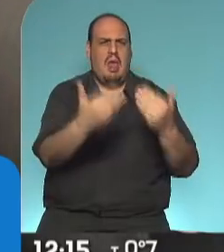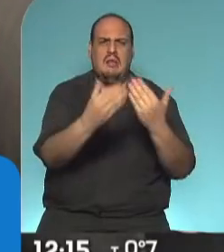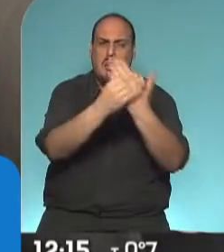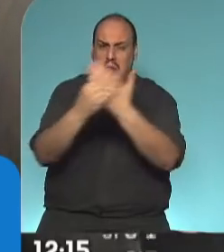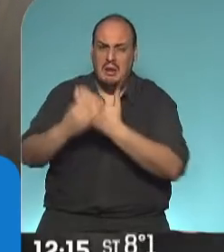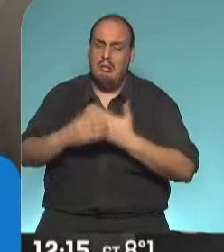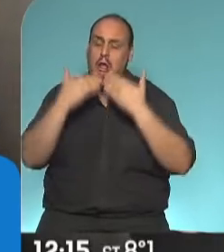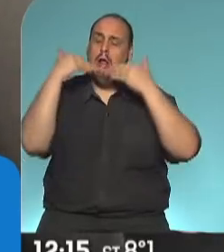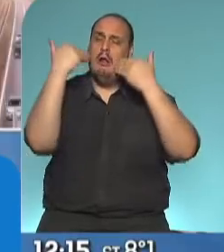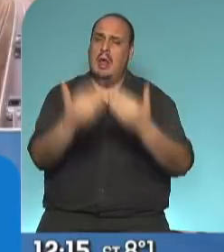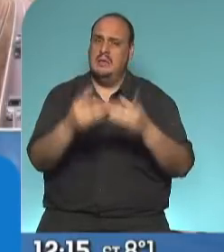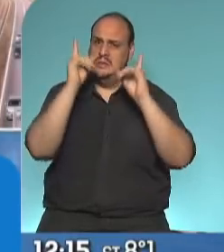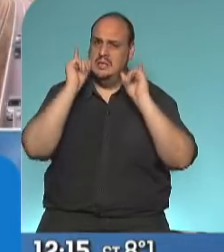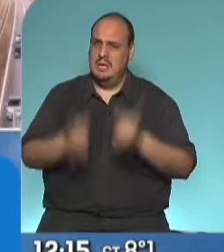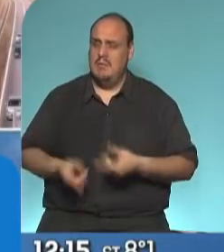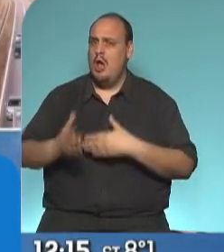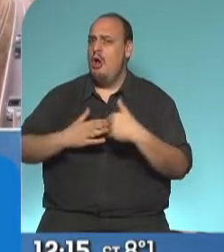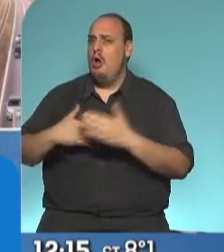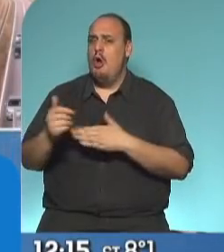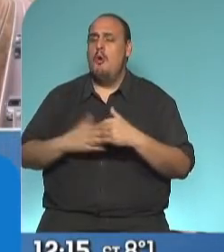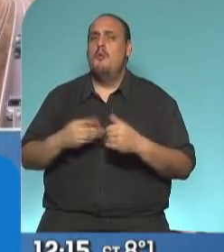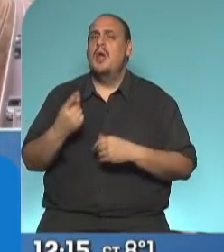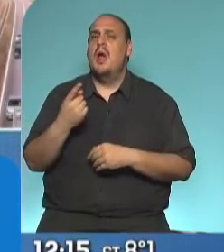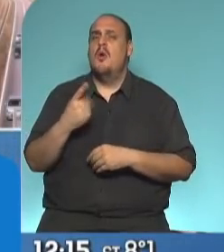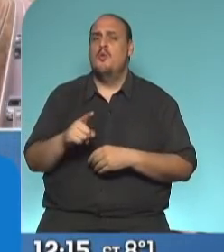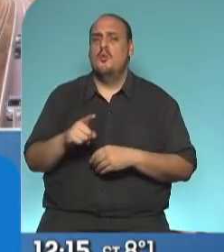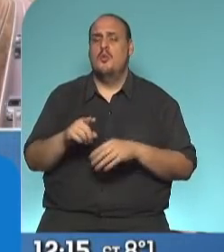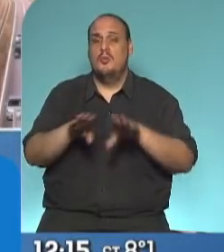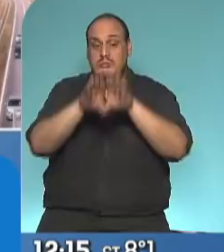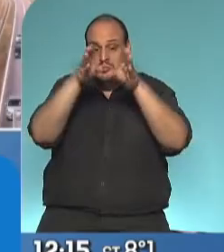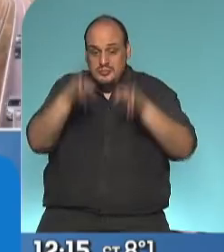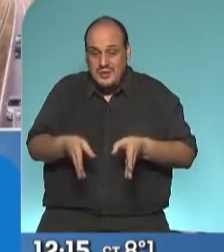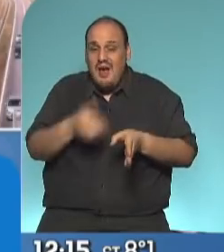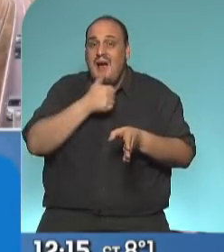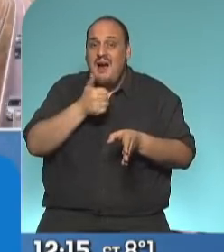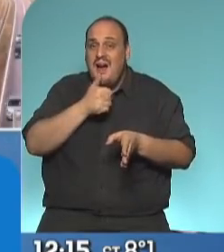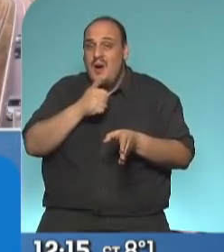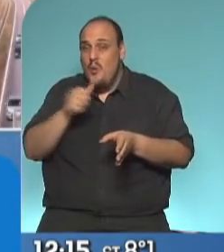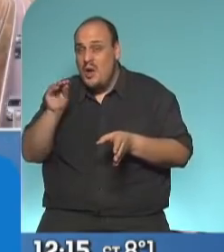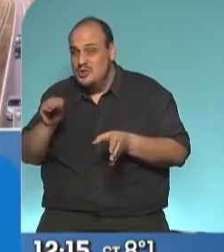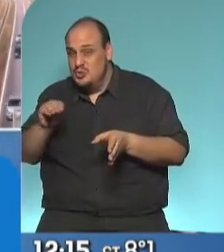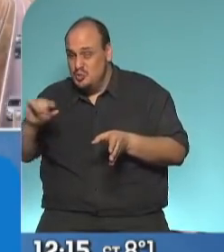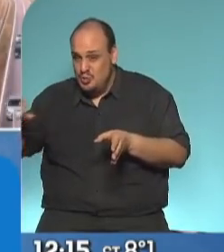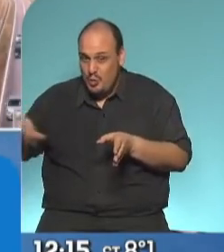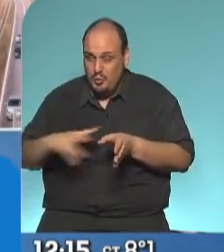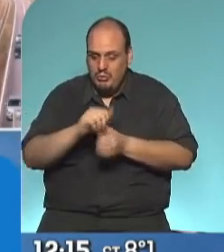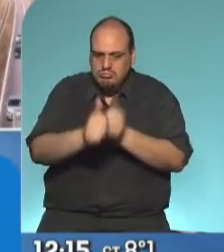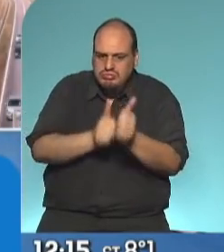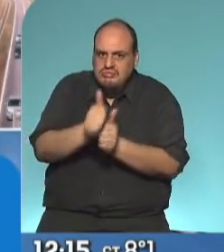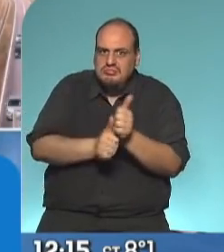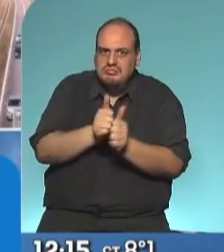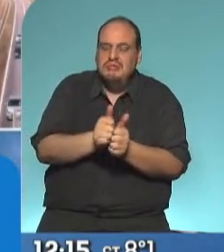la posibilidad de la planta potabilizadora de líquidos cloacales de la zona sur.